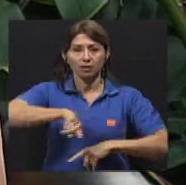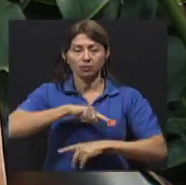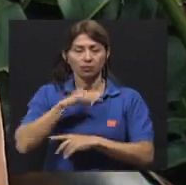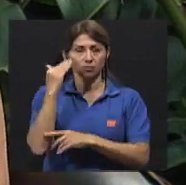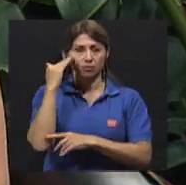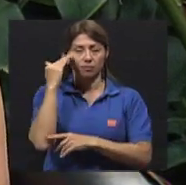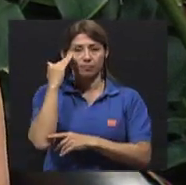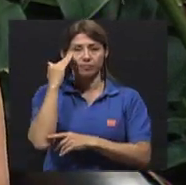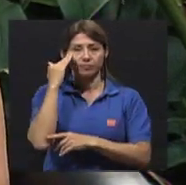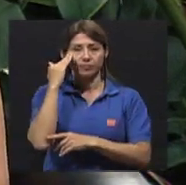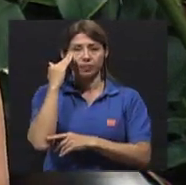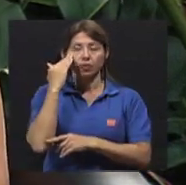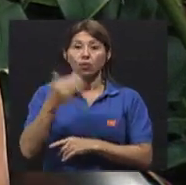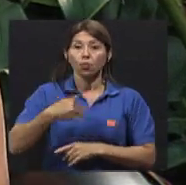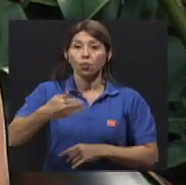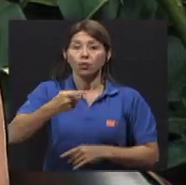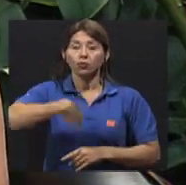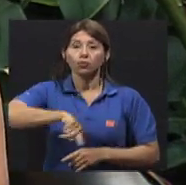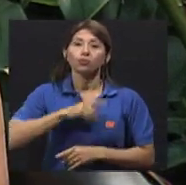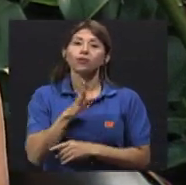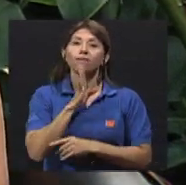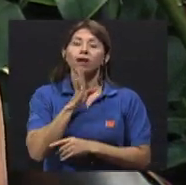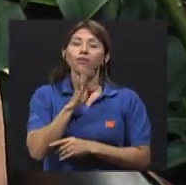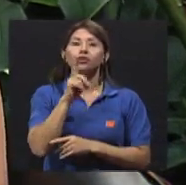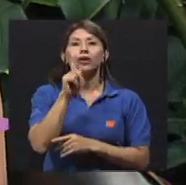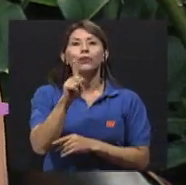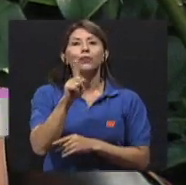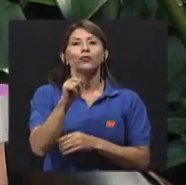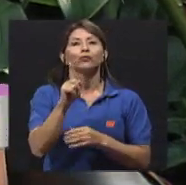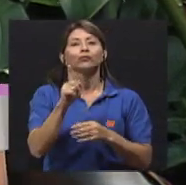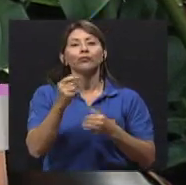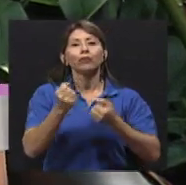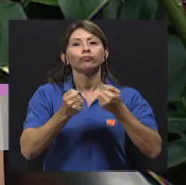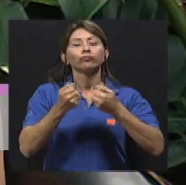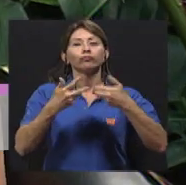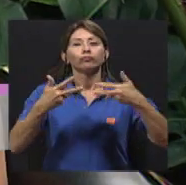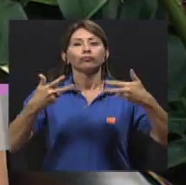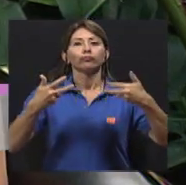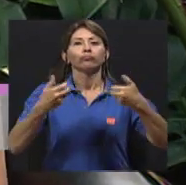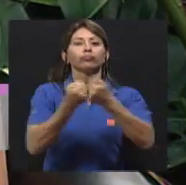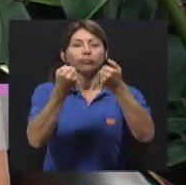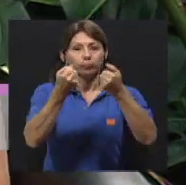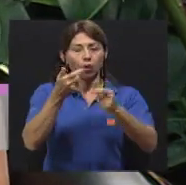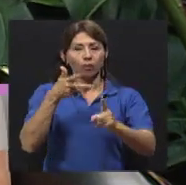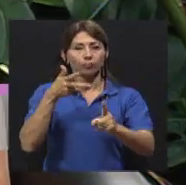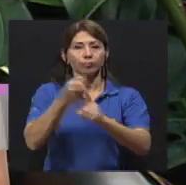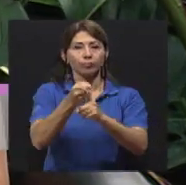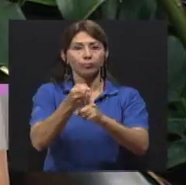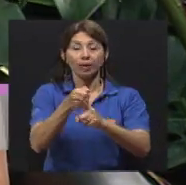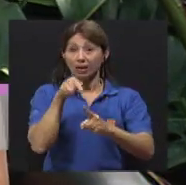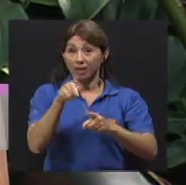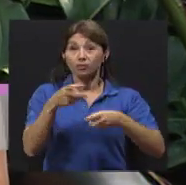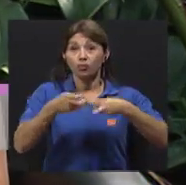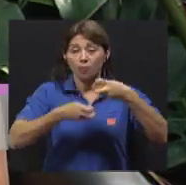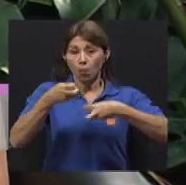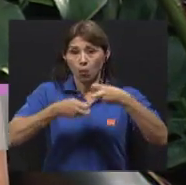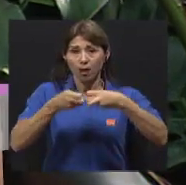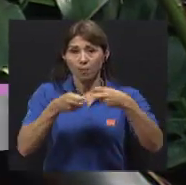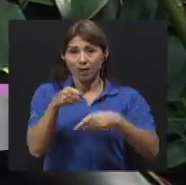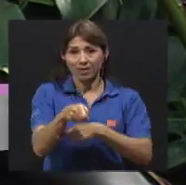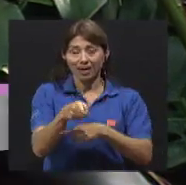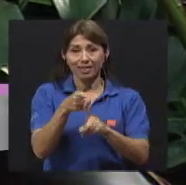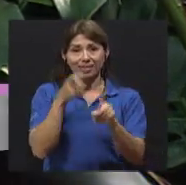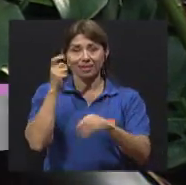en cuenta que cuando estamos hablando de un accidente de tránsito, bueno, que como tal es una problemática, y como tal,